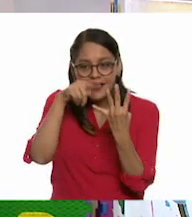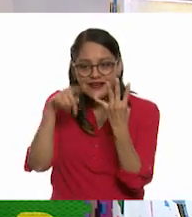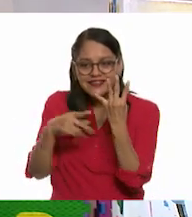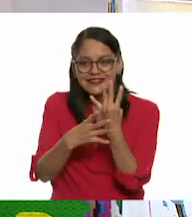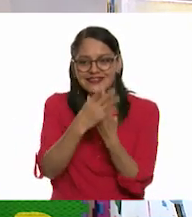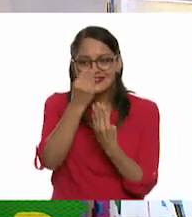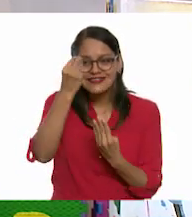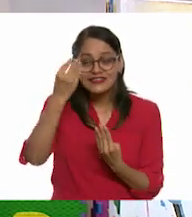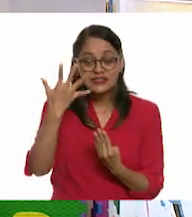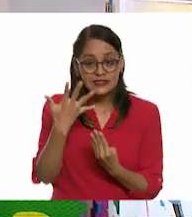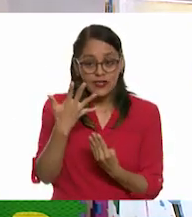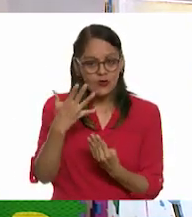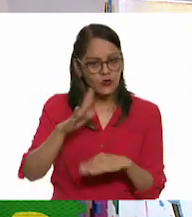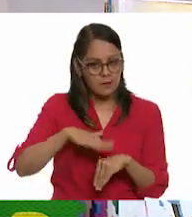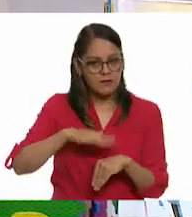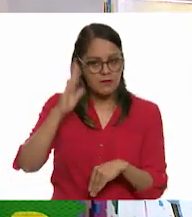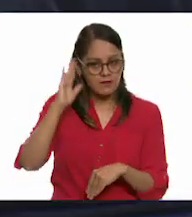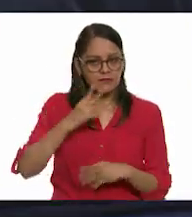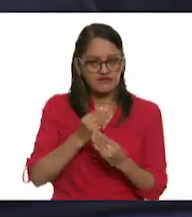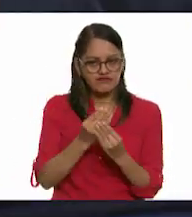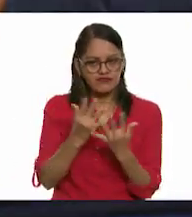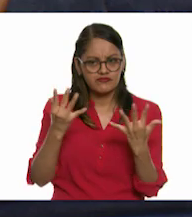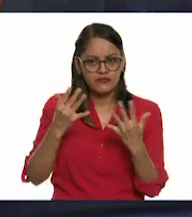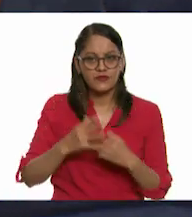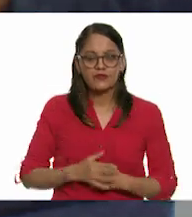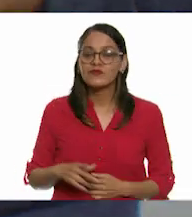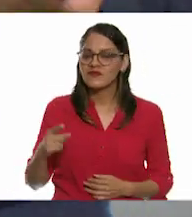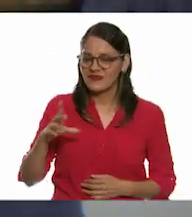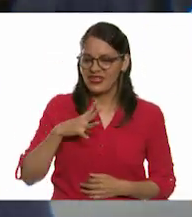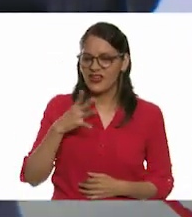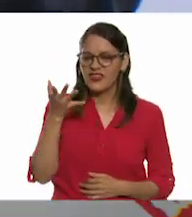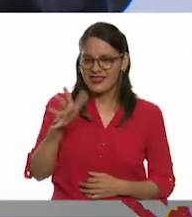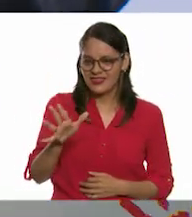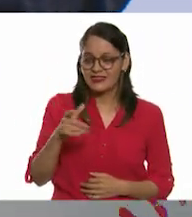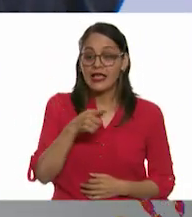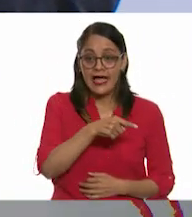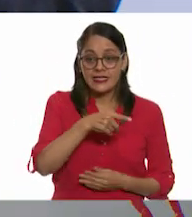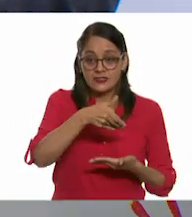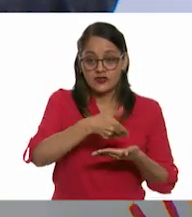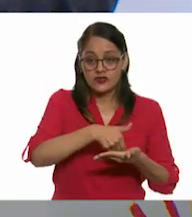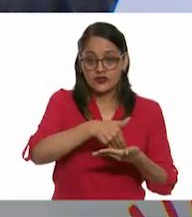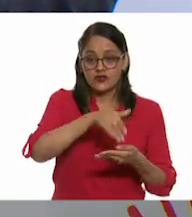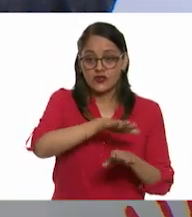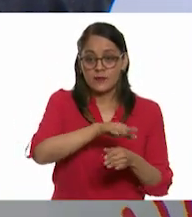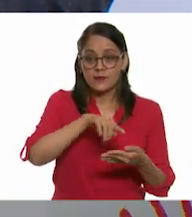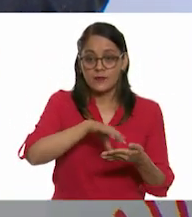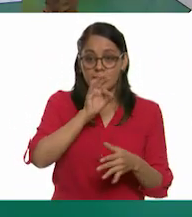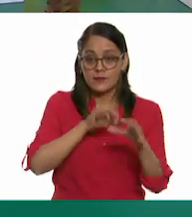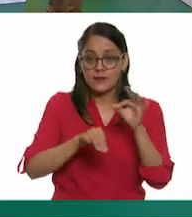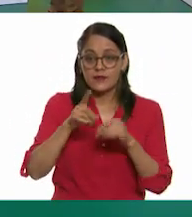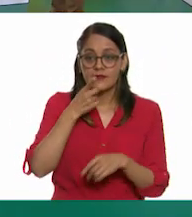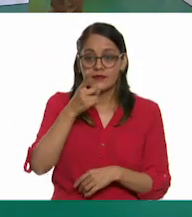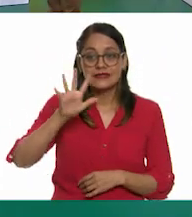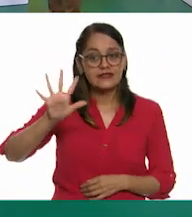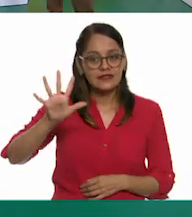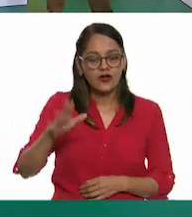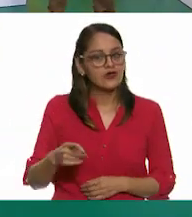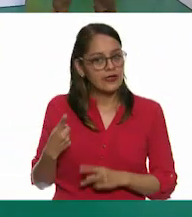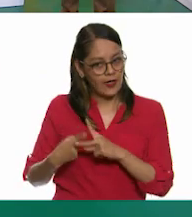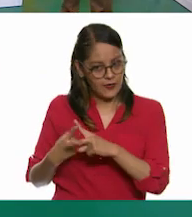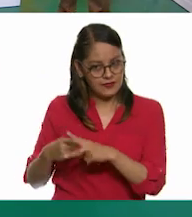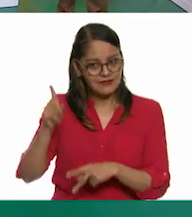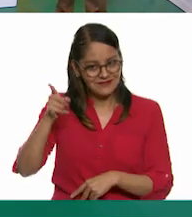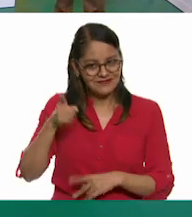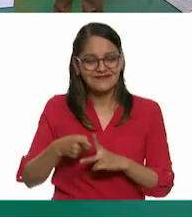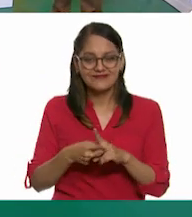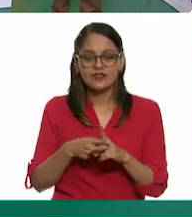no sé si cinco, pero son varios. Bueno, tengo como diez, pero dice cinco, no encuentro dónde están los cinco. Hay que contarlos. Muy bien,